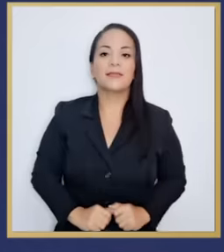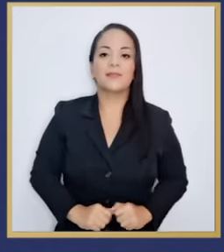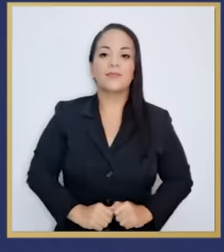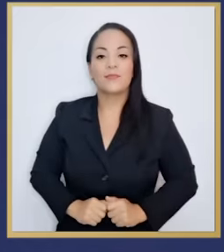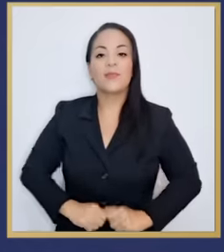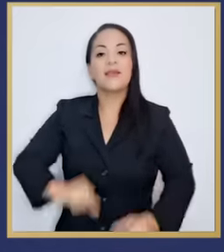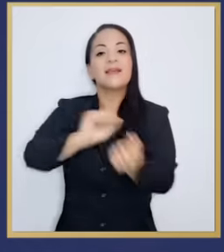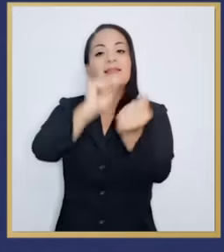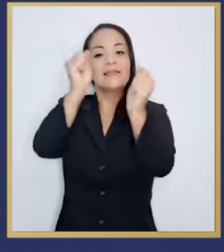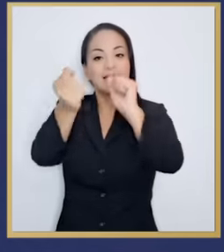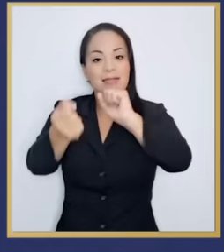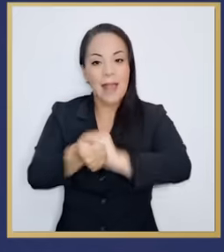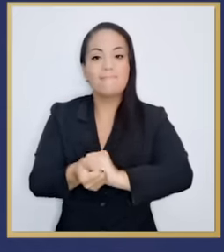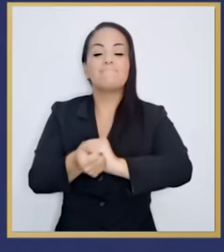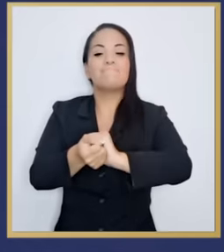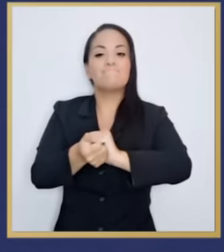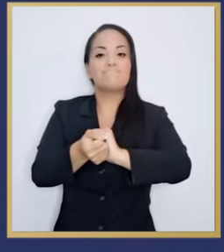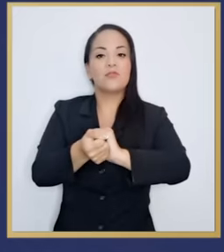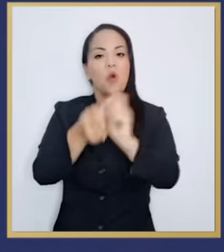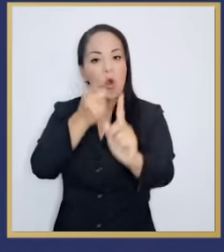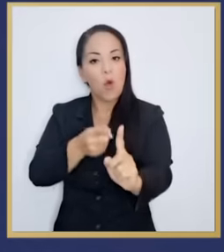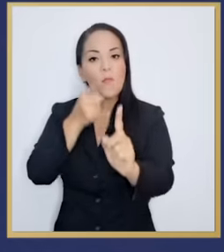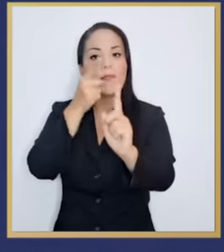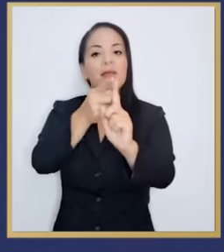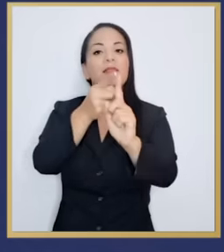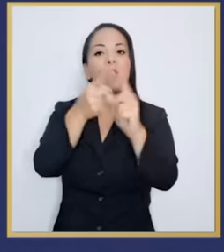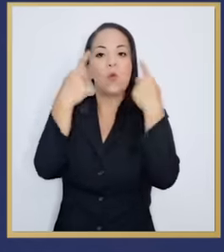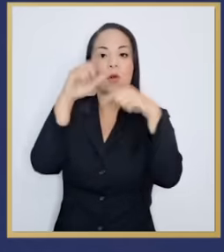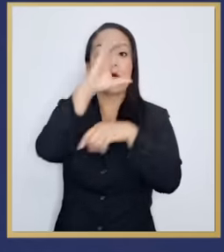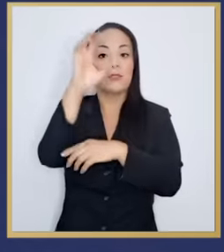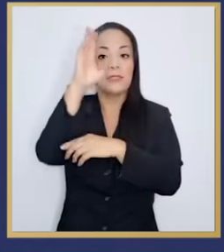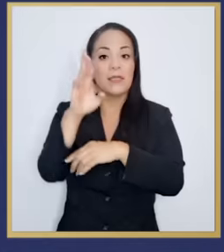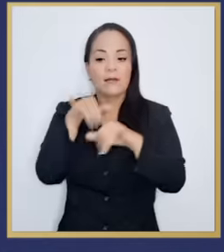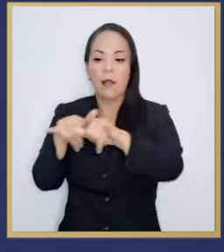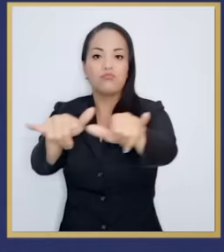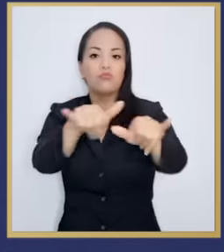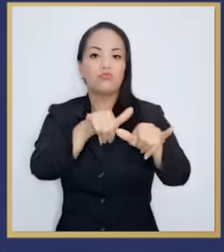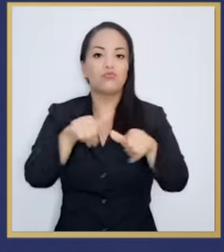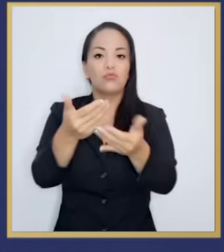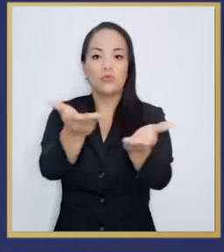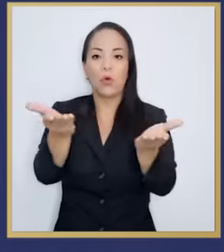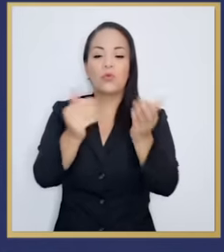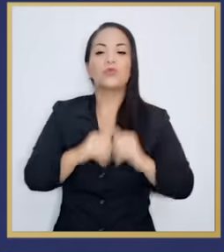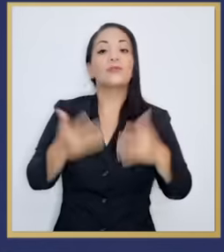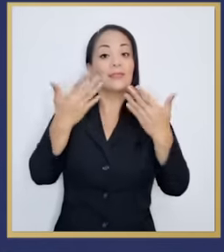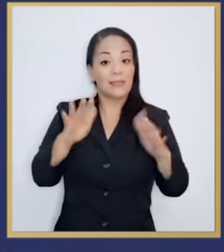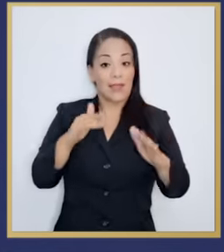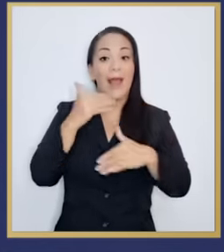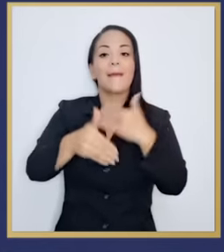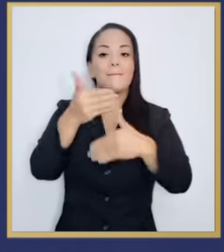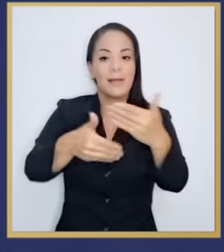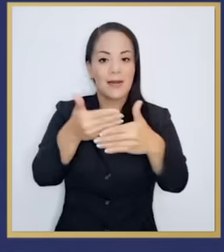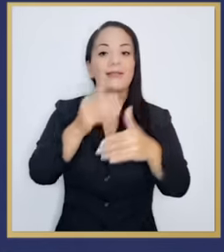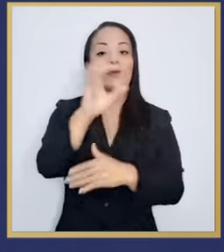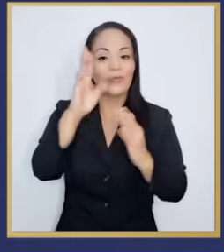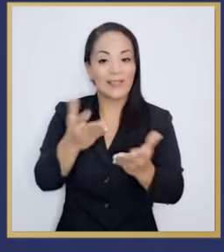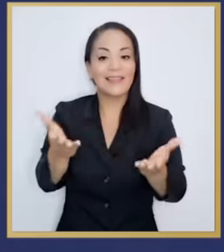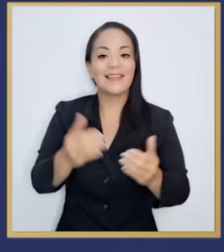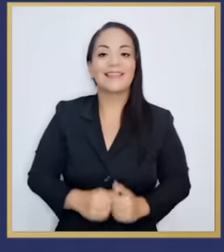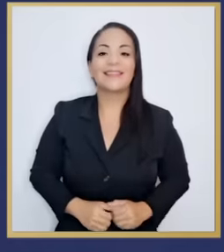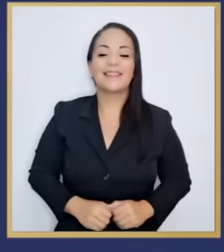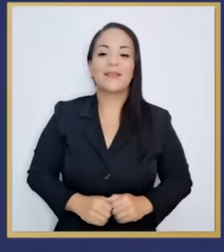cambio hacia una costa rica para todos ya está en marcha compatriotas